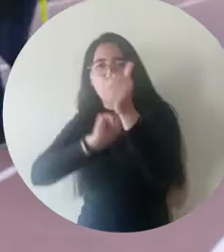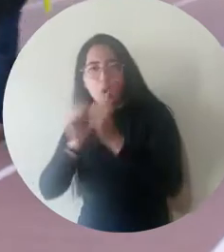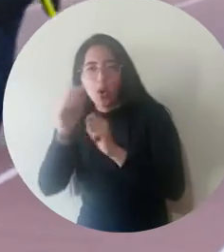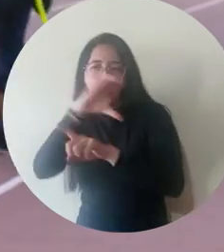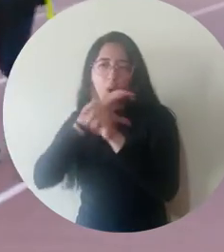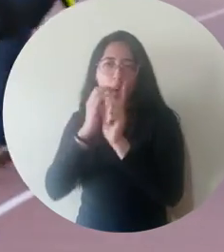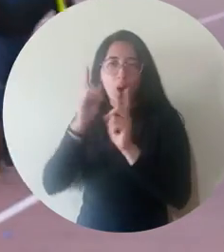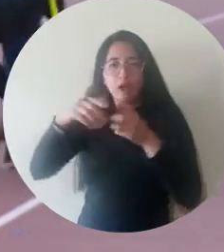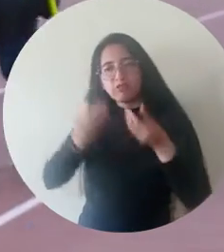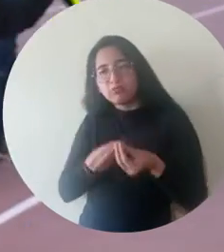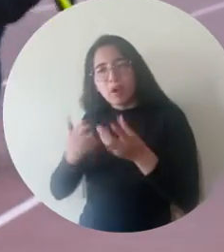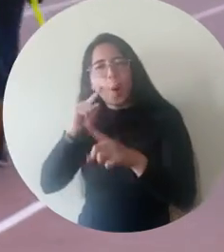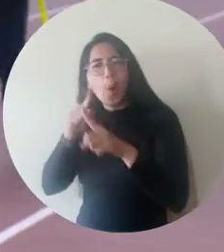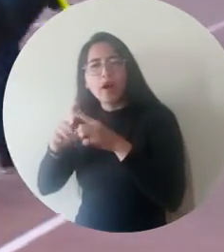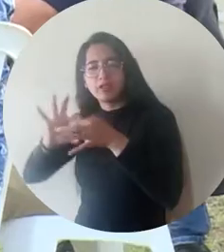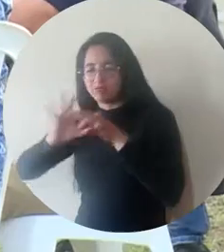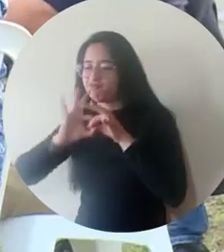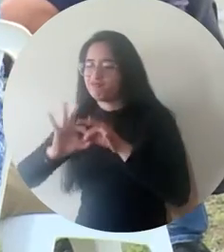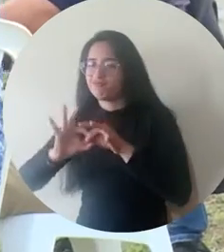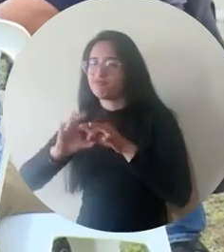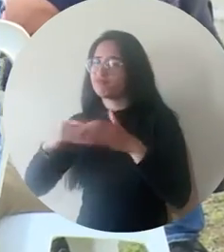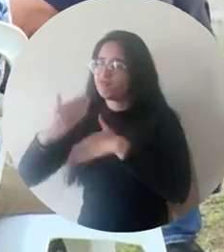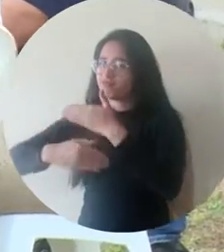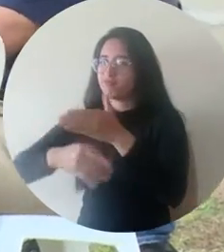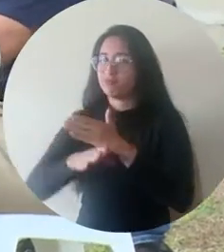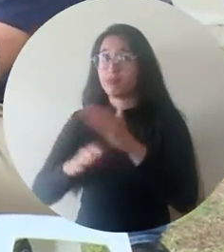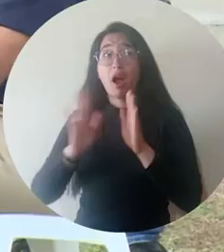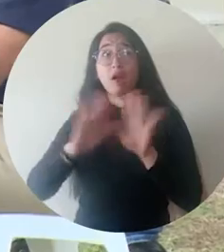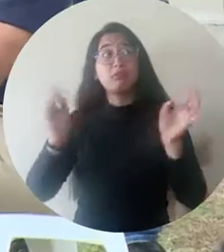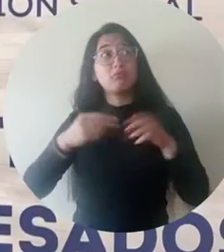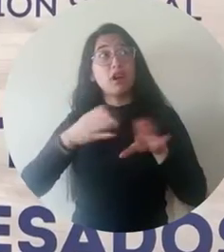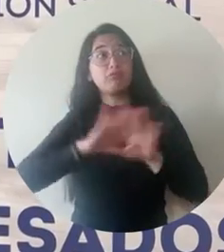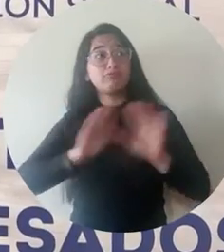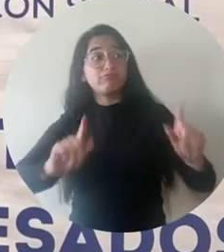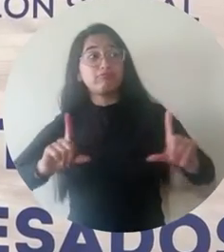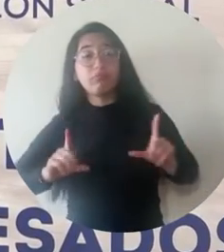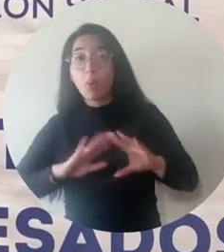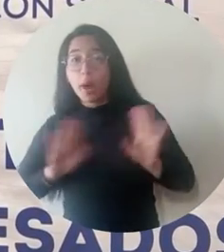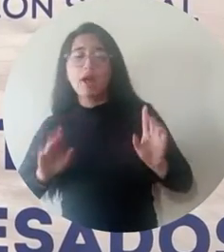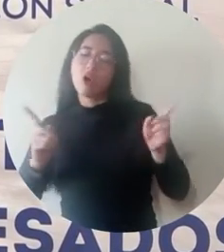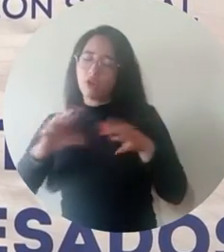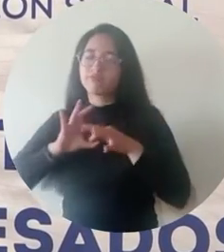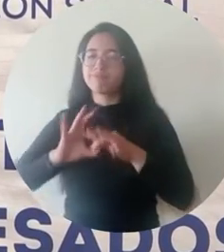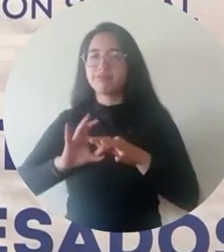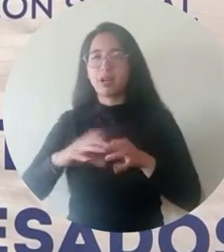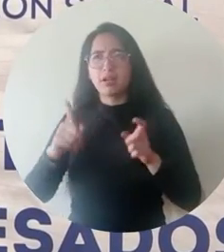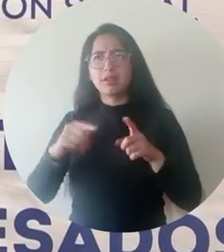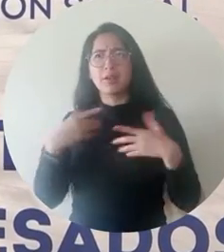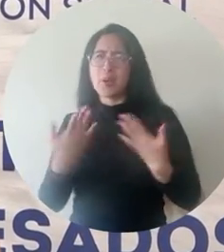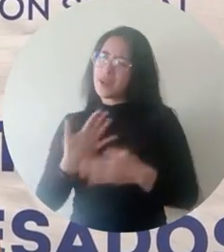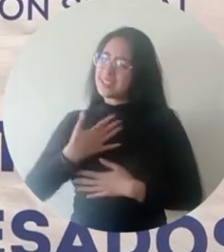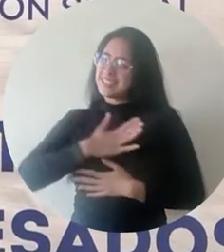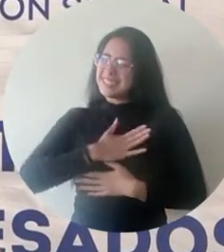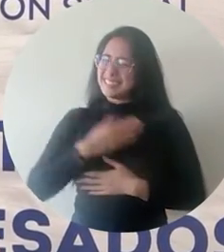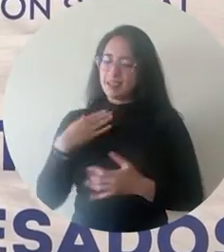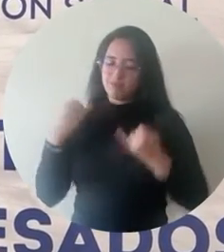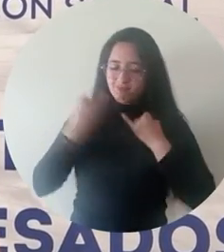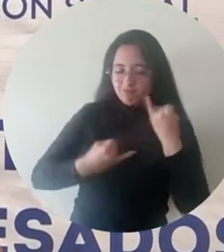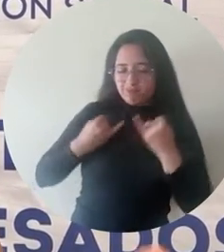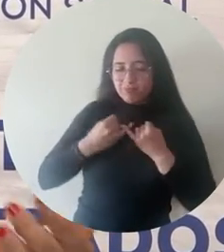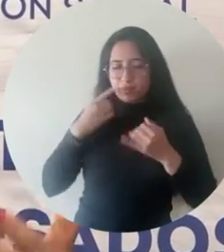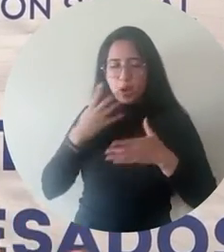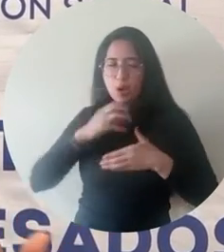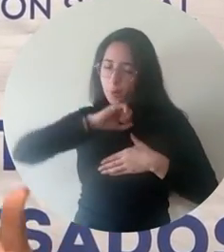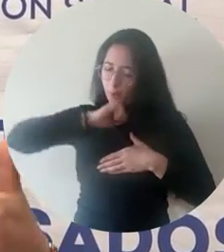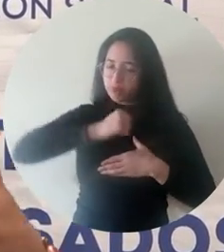deportivos y culturales que ofrece la Alma Mater para mantener el vínculo Nos identifica como ingresados de esta universidad y